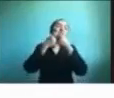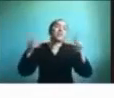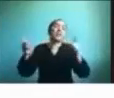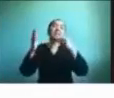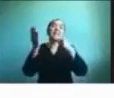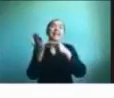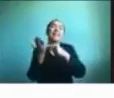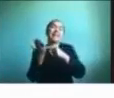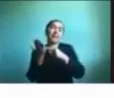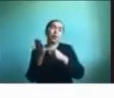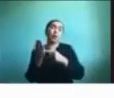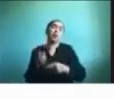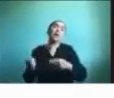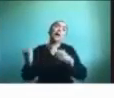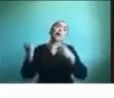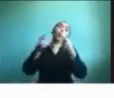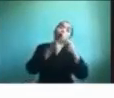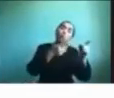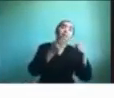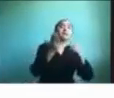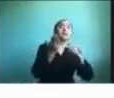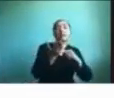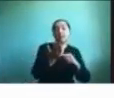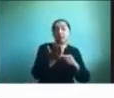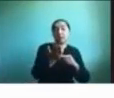tipo de tecnologías también para poder